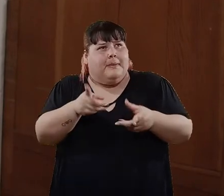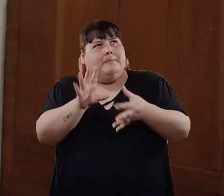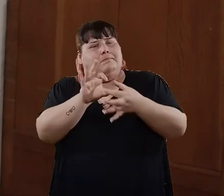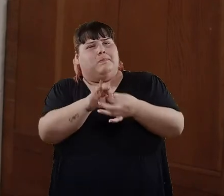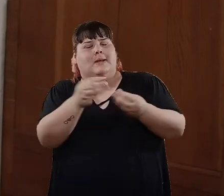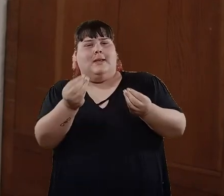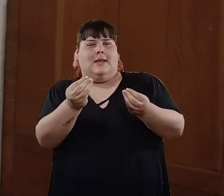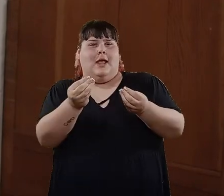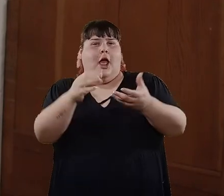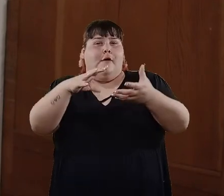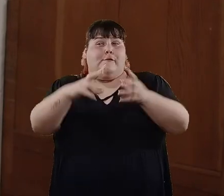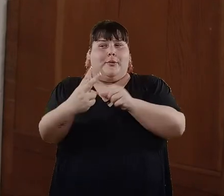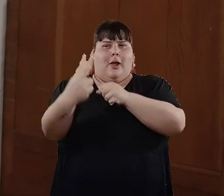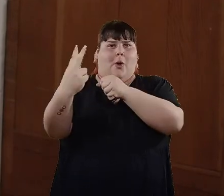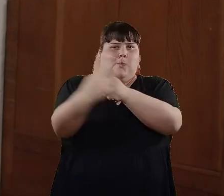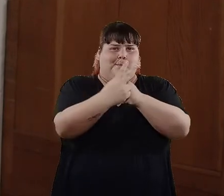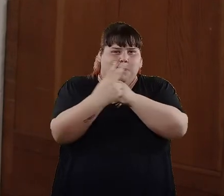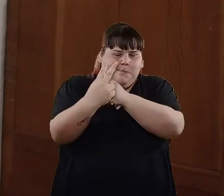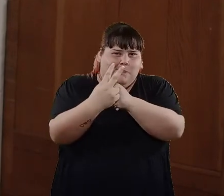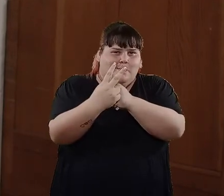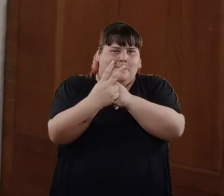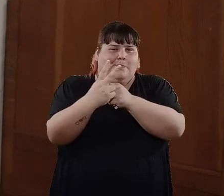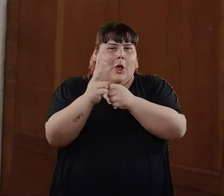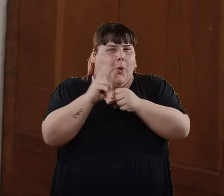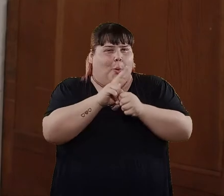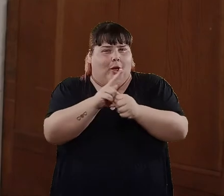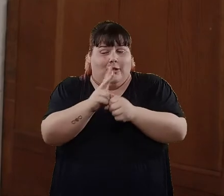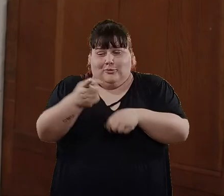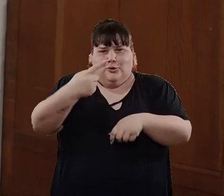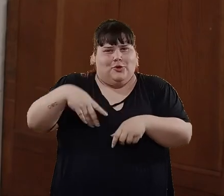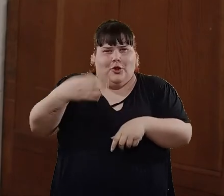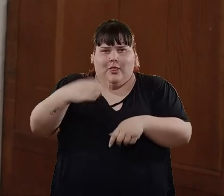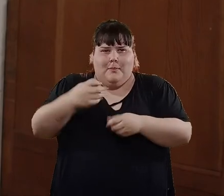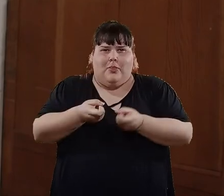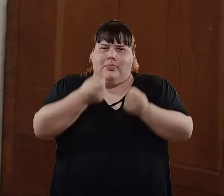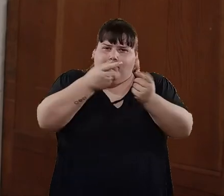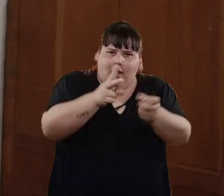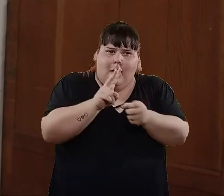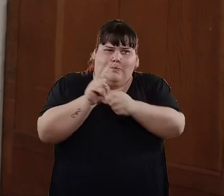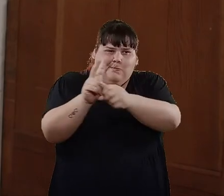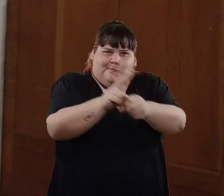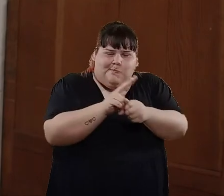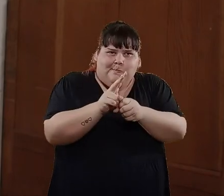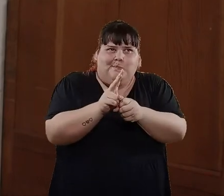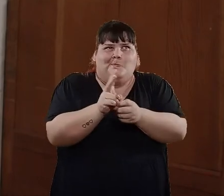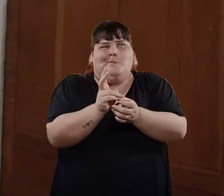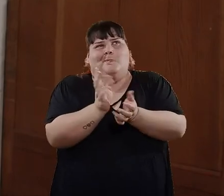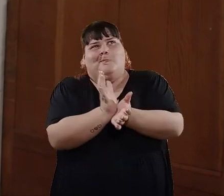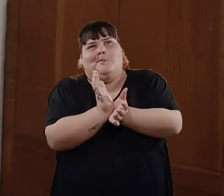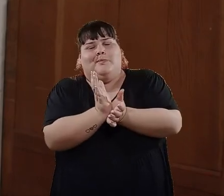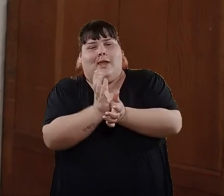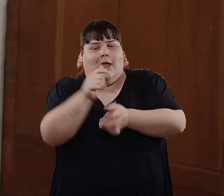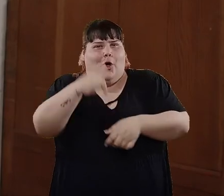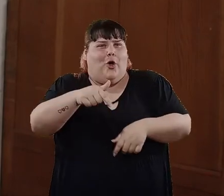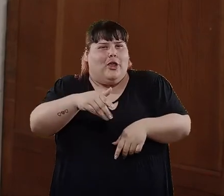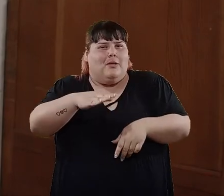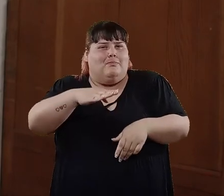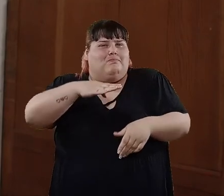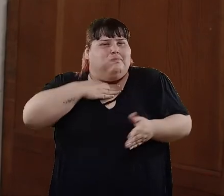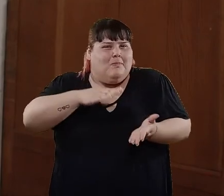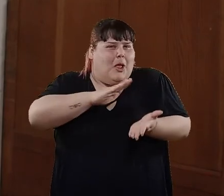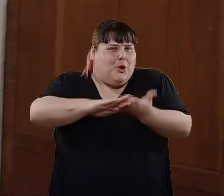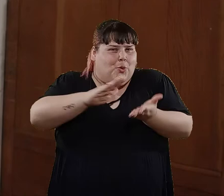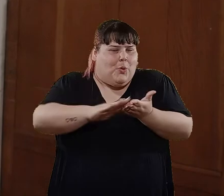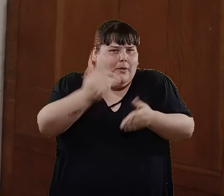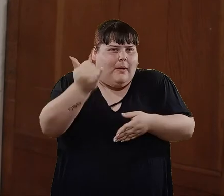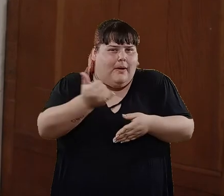con los autocuidados, la autoprotección, que también tenemos que brindar en el sentido de que también, hoy frente a